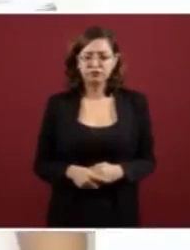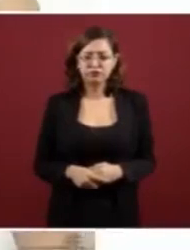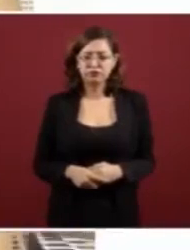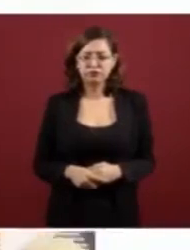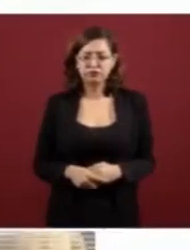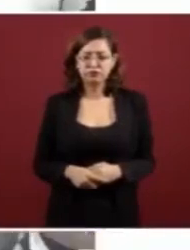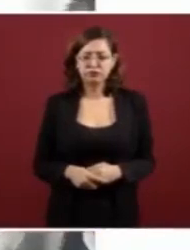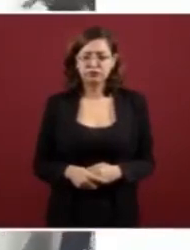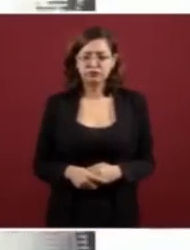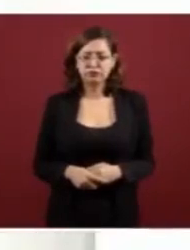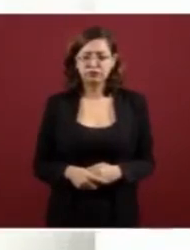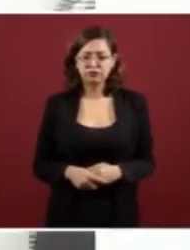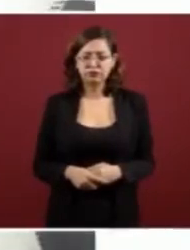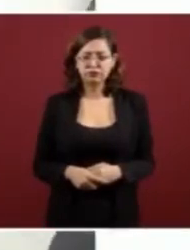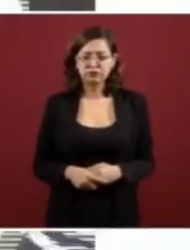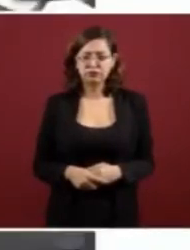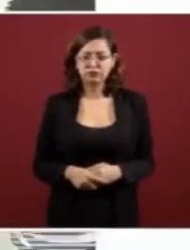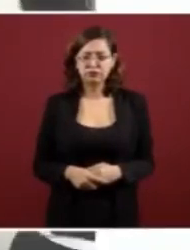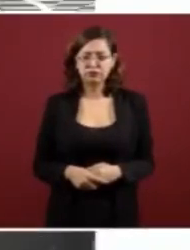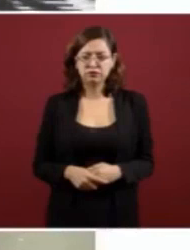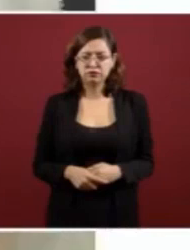tranquilo, salga aquí tranquilo